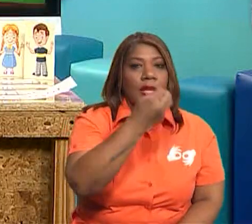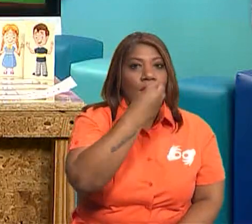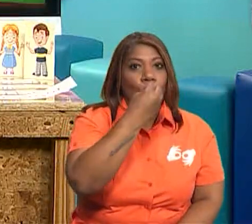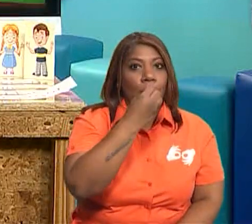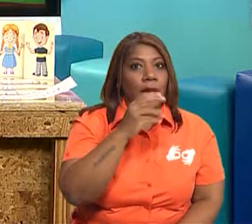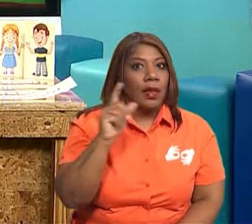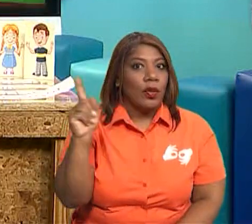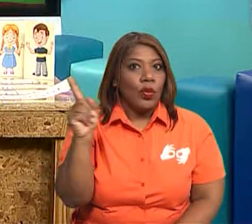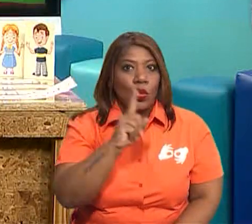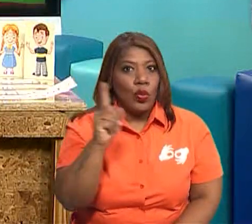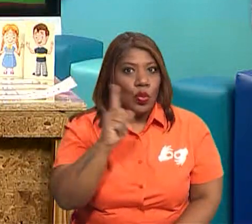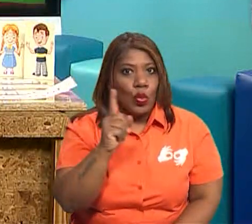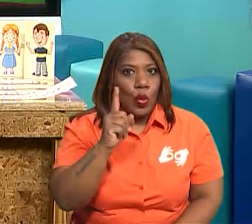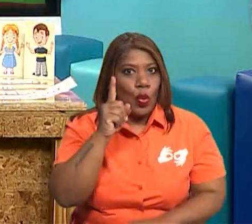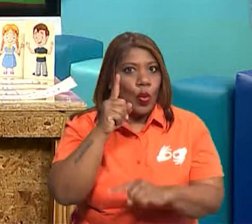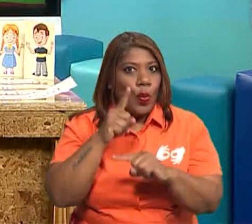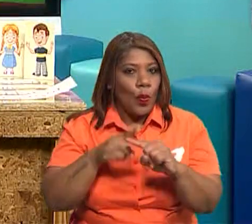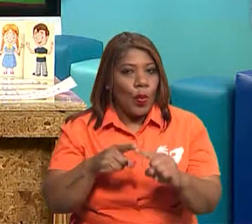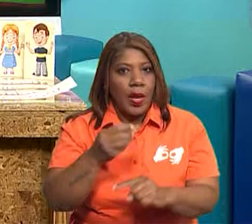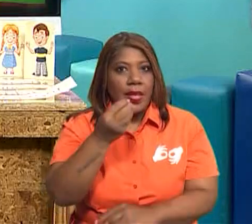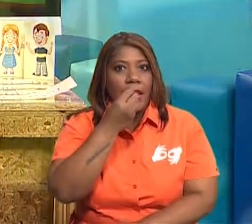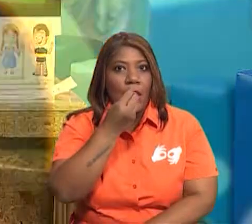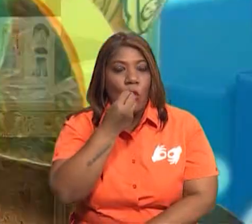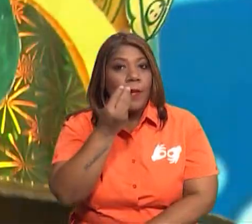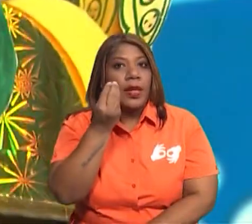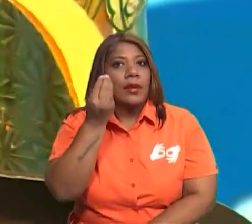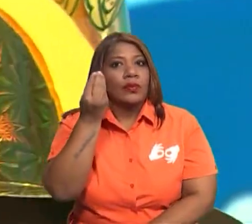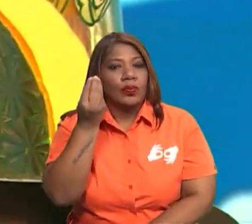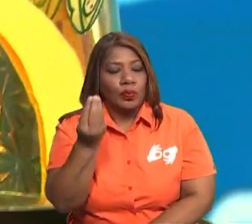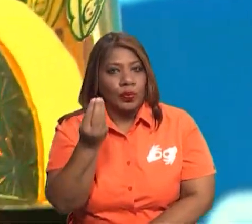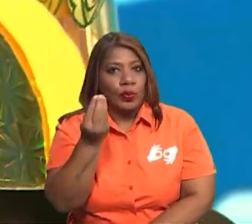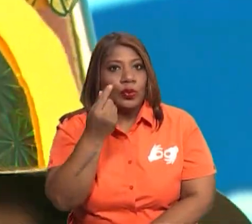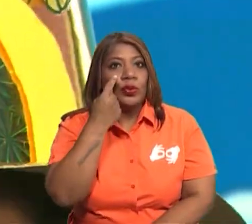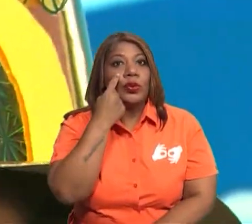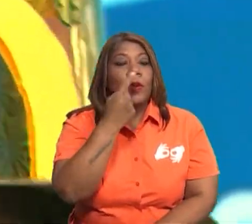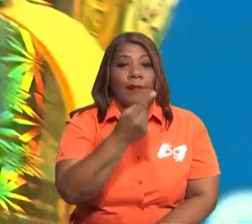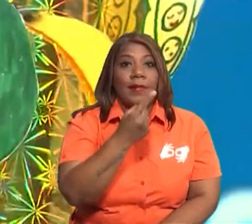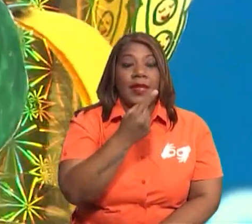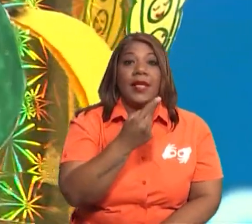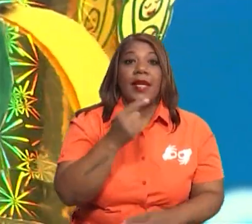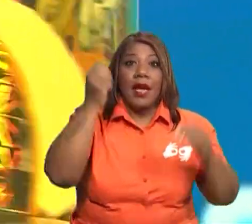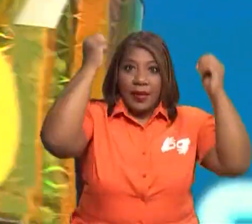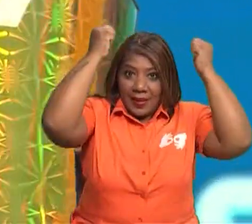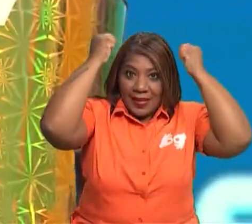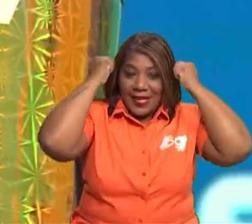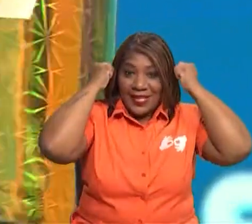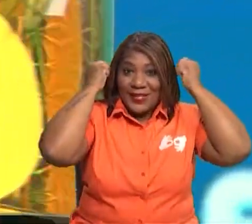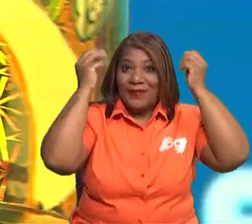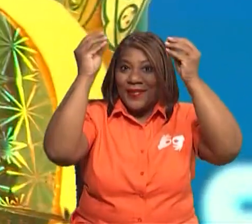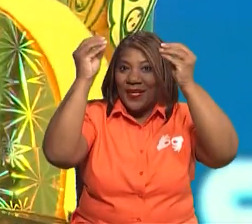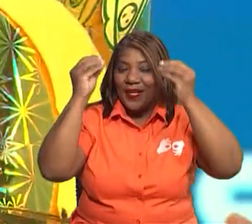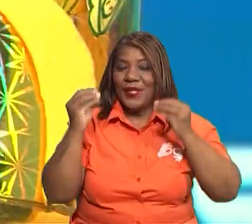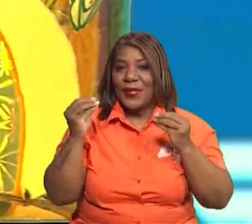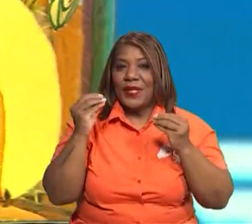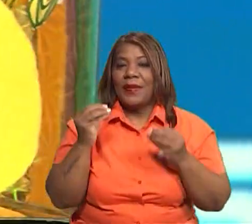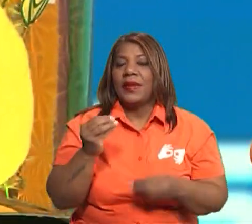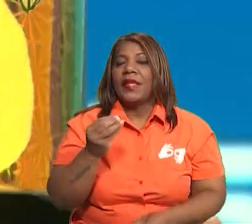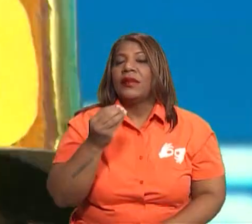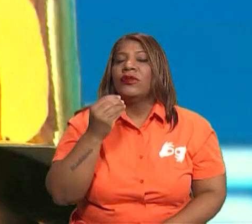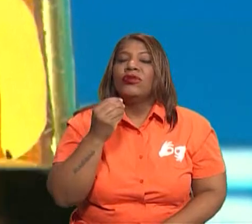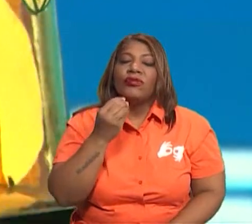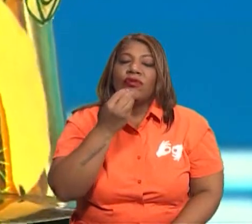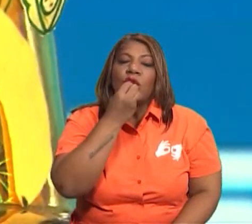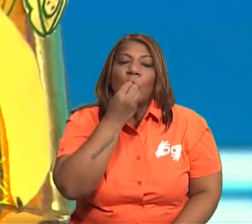alimentos saludables y también tengo alimentos que sí, nos gustan, pero no son tan saludables, ¿verdad?